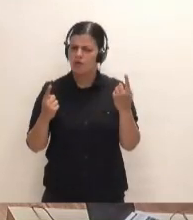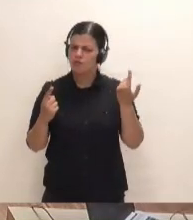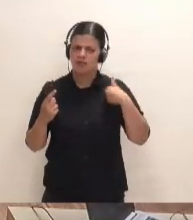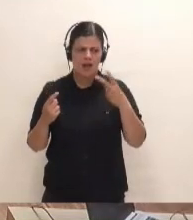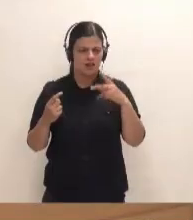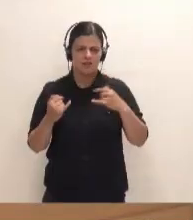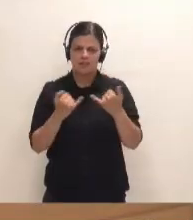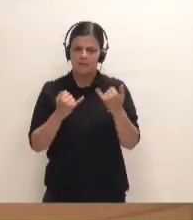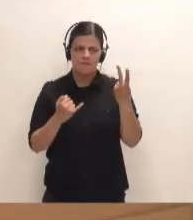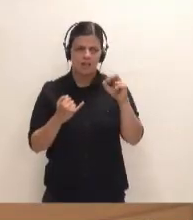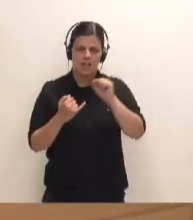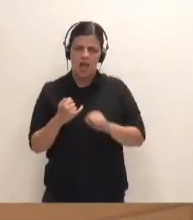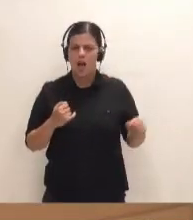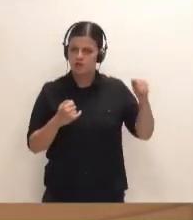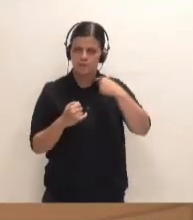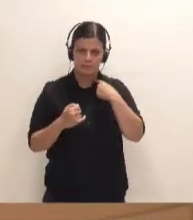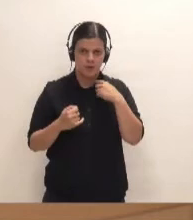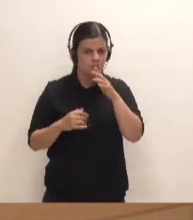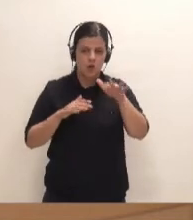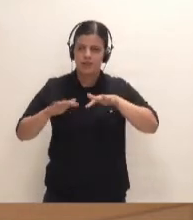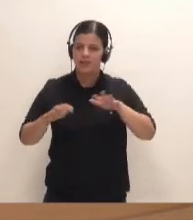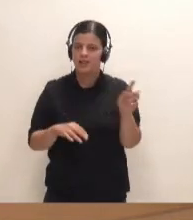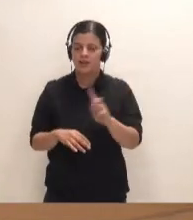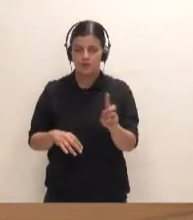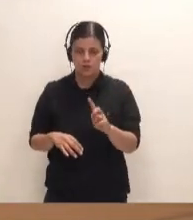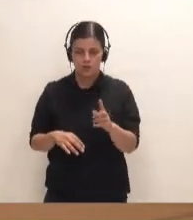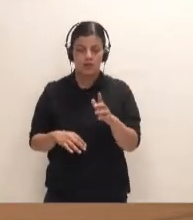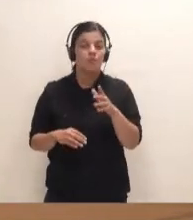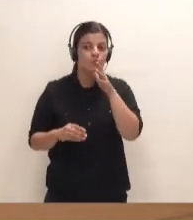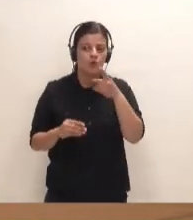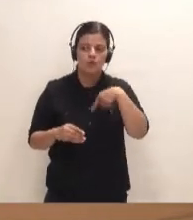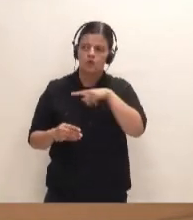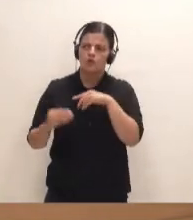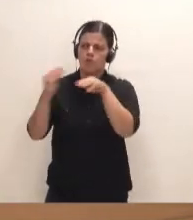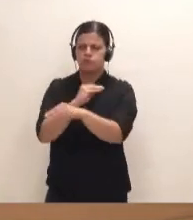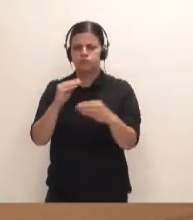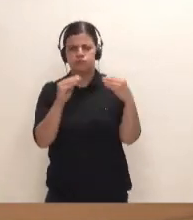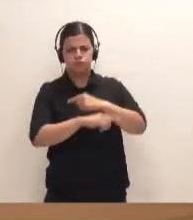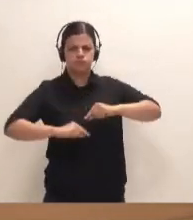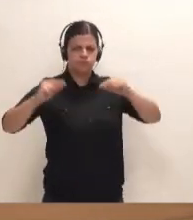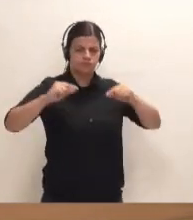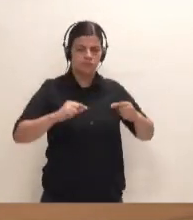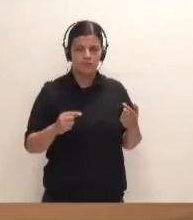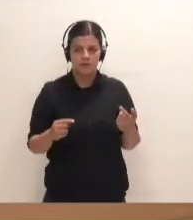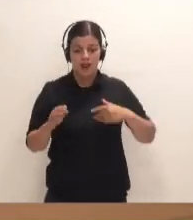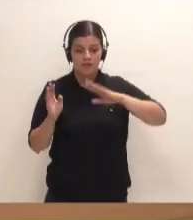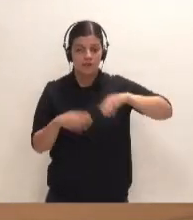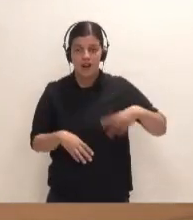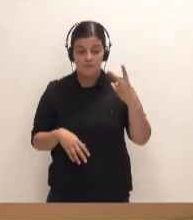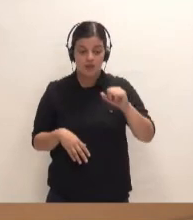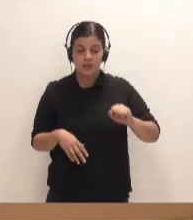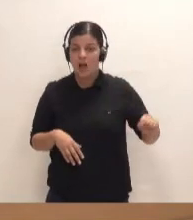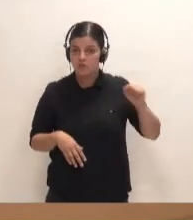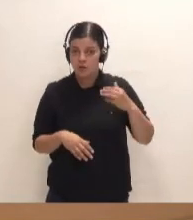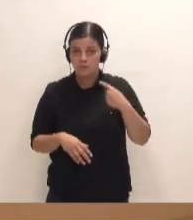de 20 años por la inacción y por no ponernos de acuerdo en muchas cosas. Al final, después de perder estos 20 años,